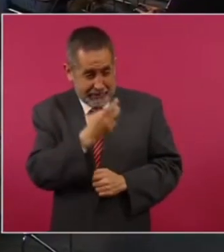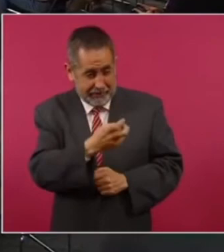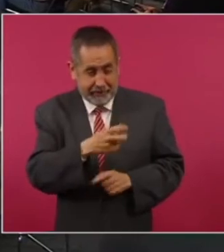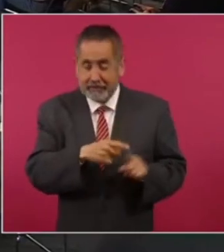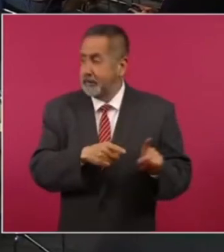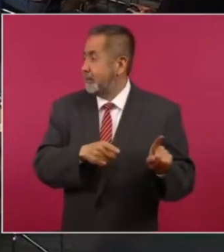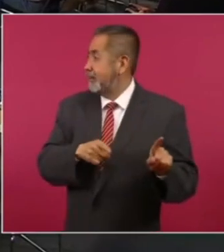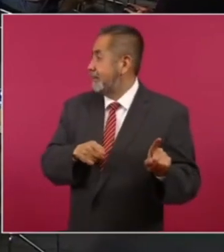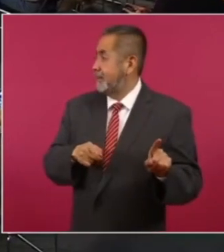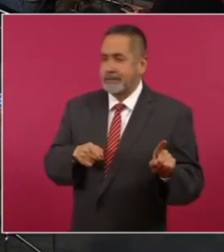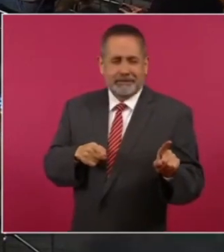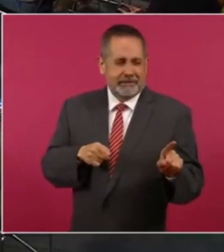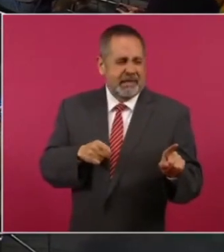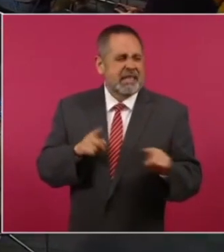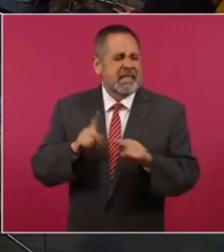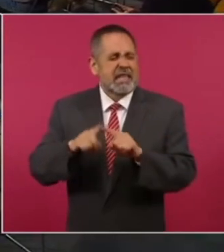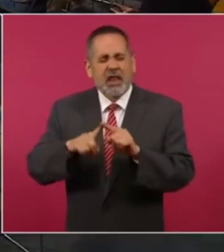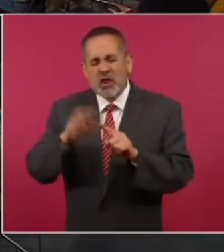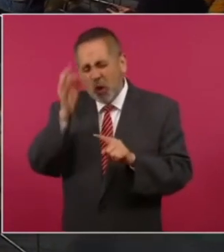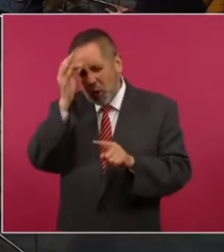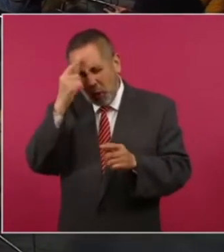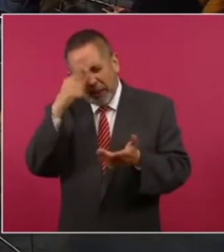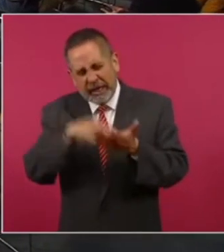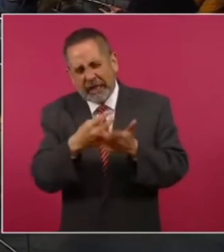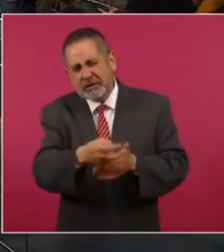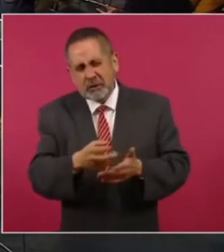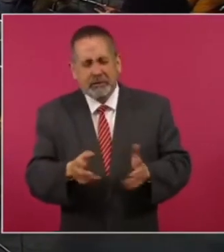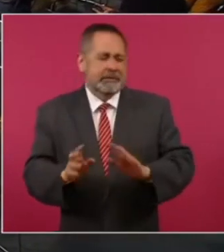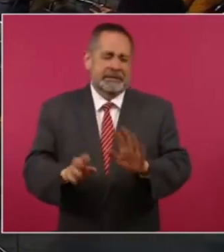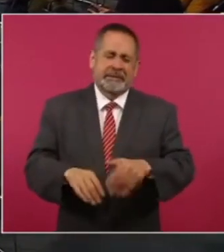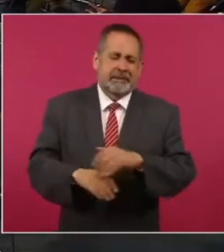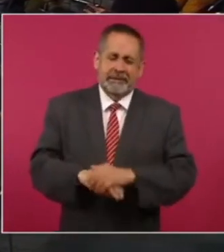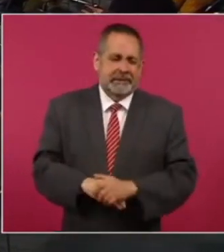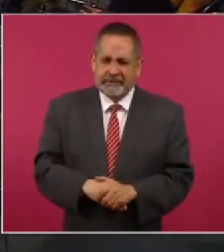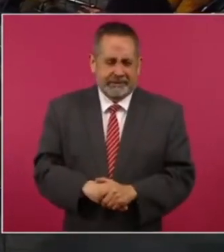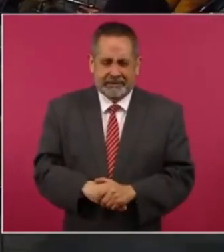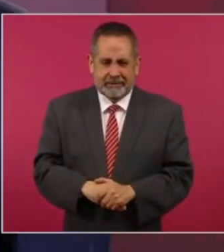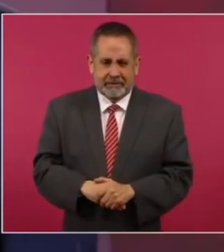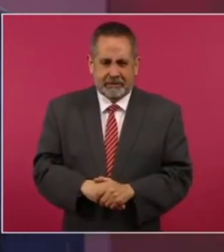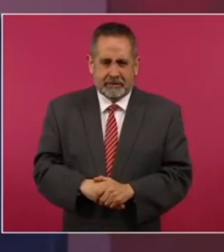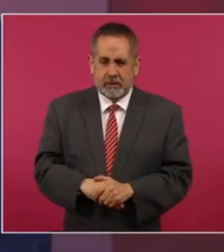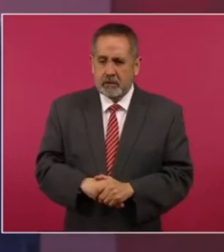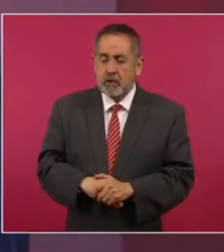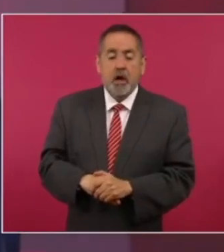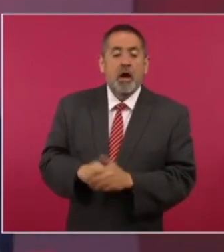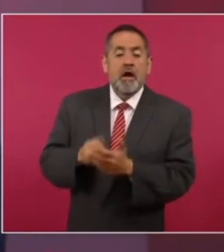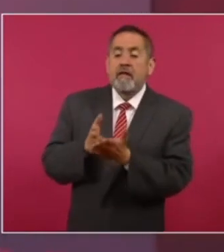ando buscando al tonto que se los crea la lealtad tiene que ser al proyecto